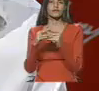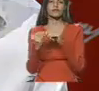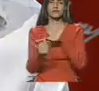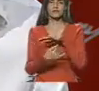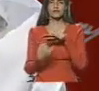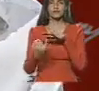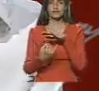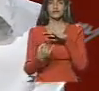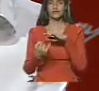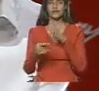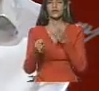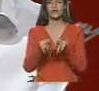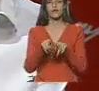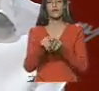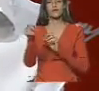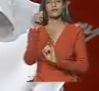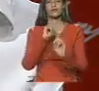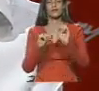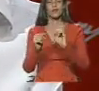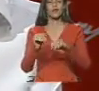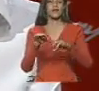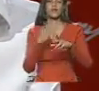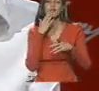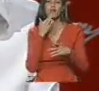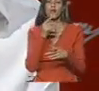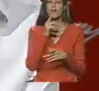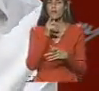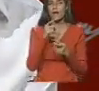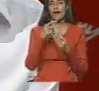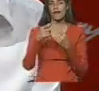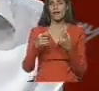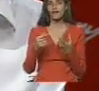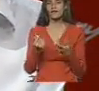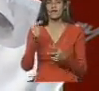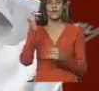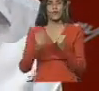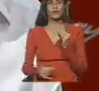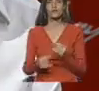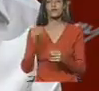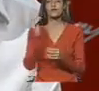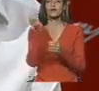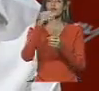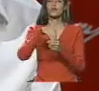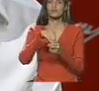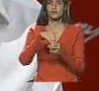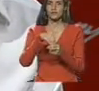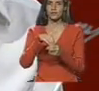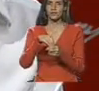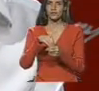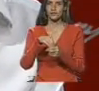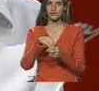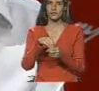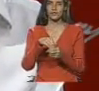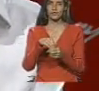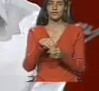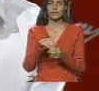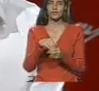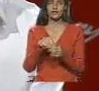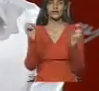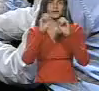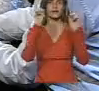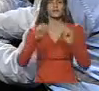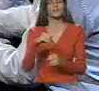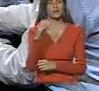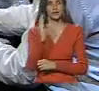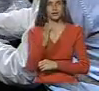instituciones como Prevención del Delito, que tiene coordinaciones regionales. Y lo último que incorporamos fue el sistema